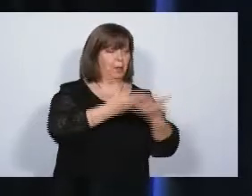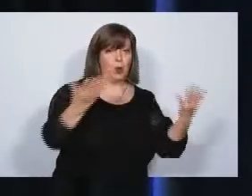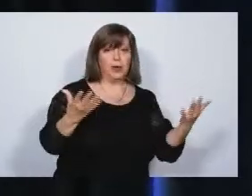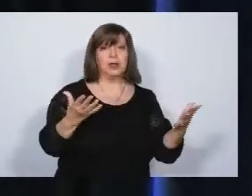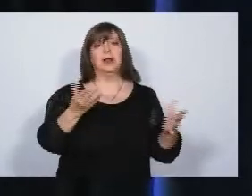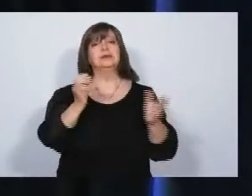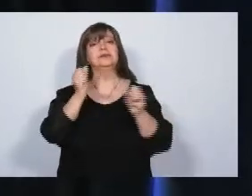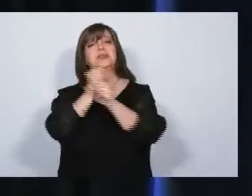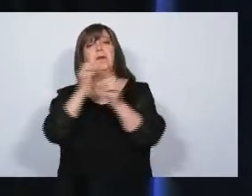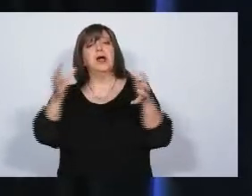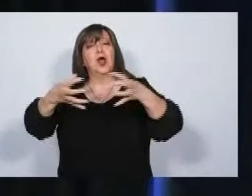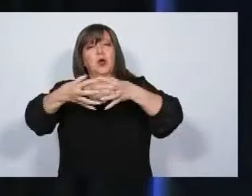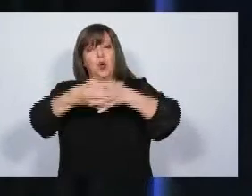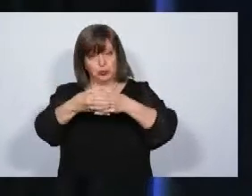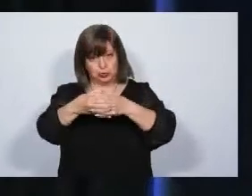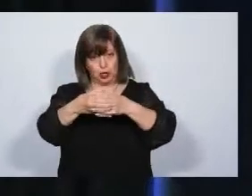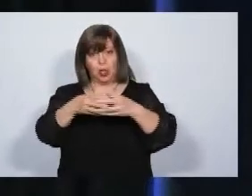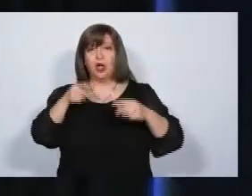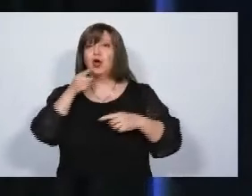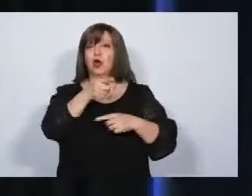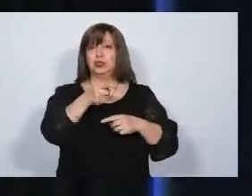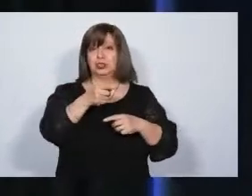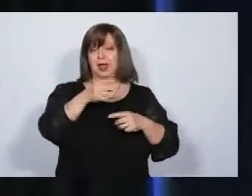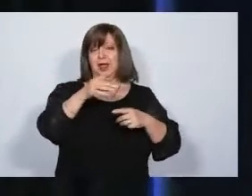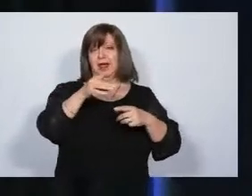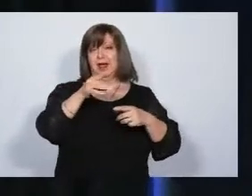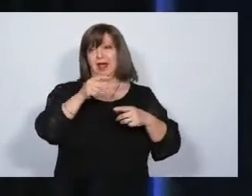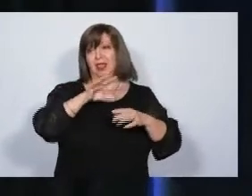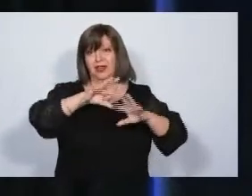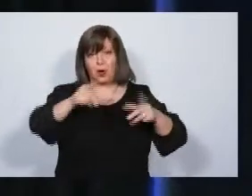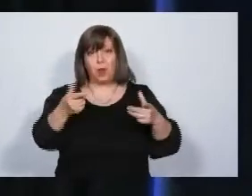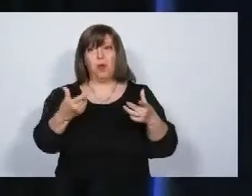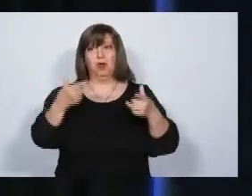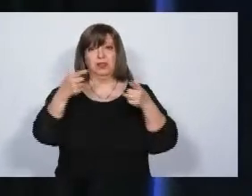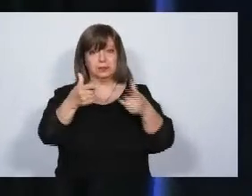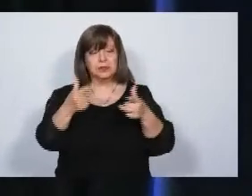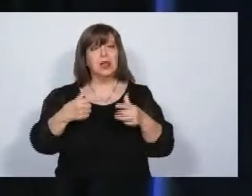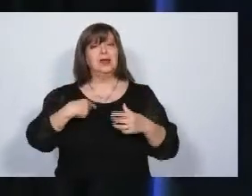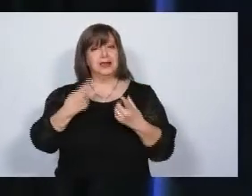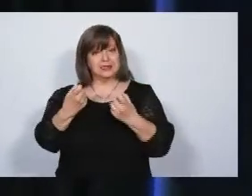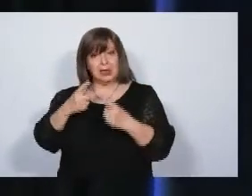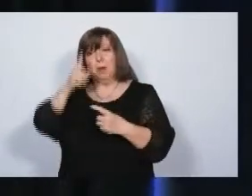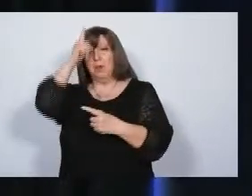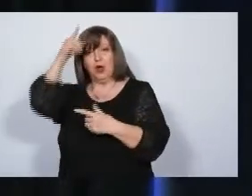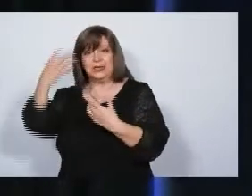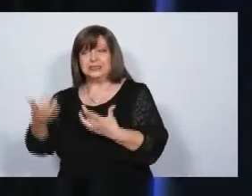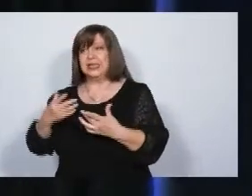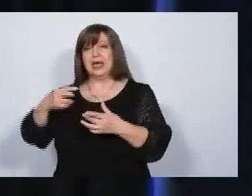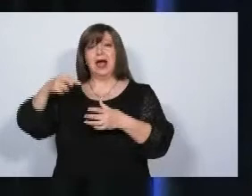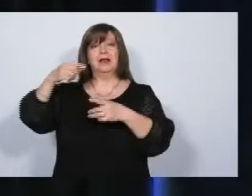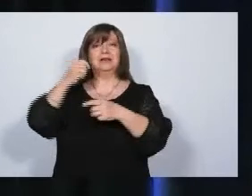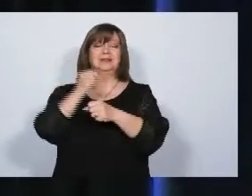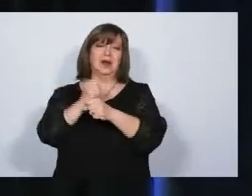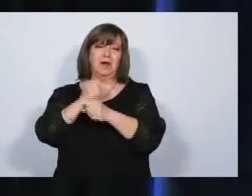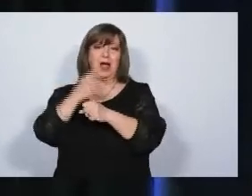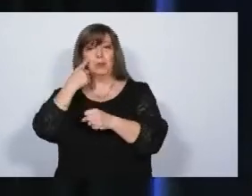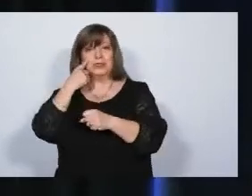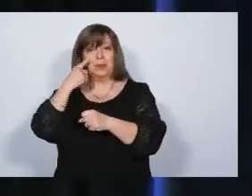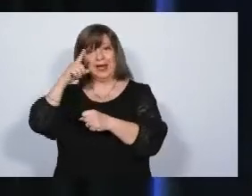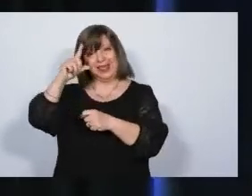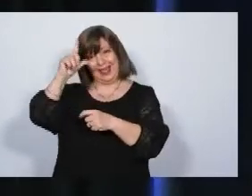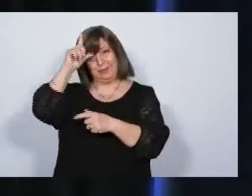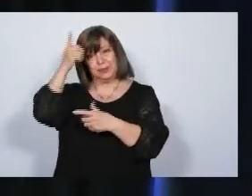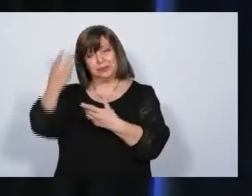conjunta para combatir el delito. Nosotros necesitamos que todos los policías, los preventores, todos los que son